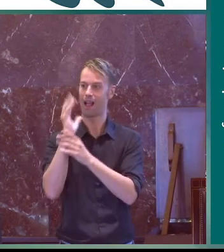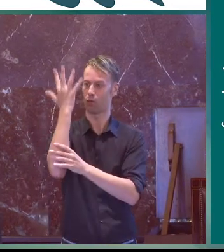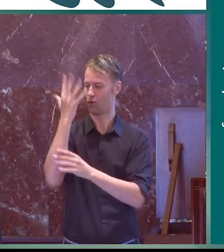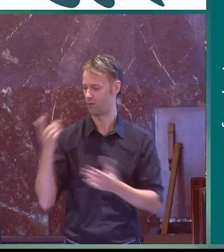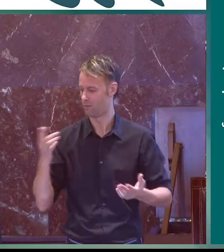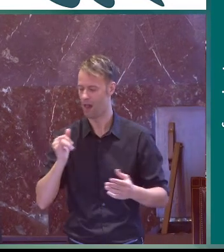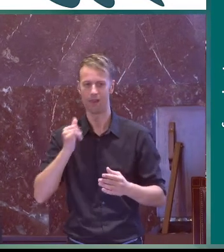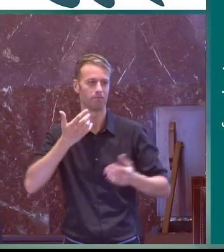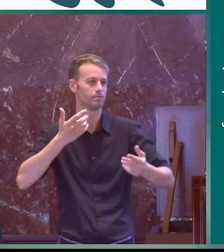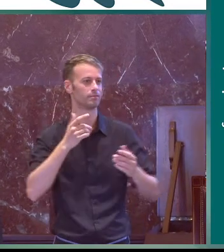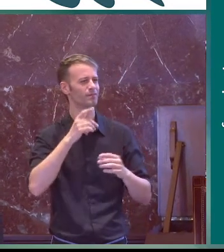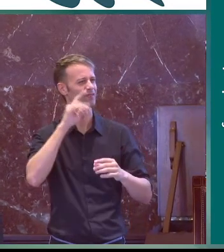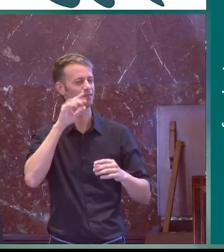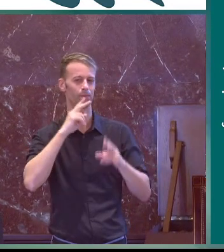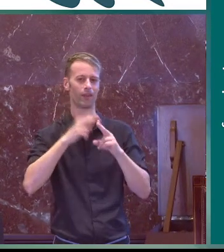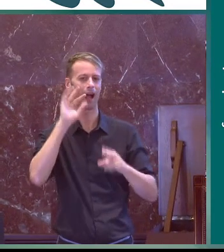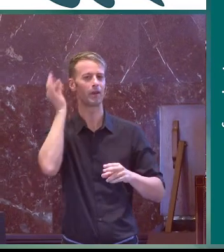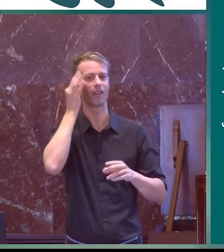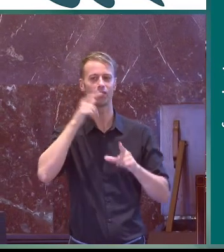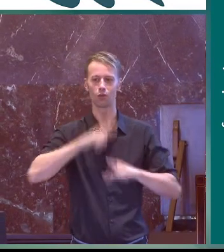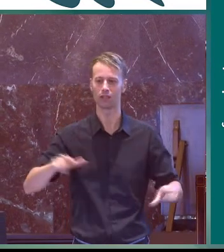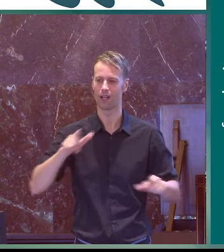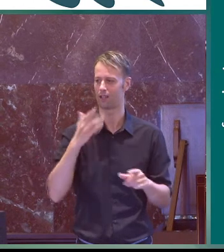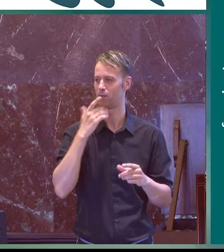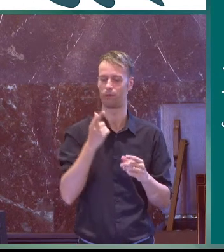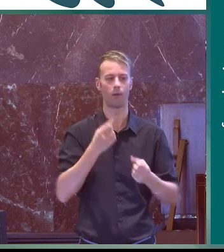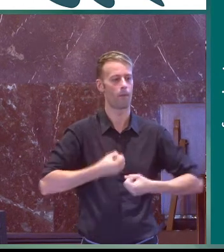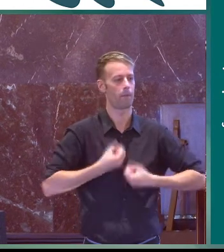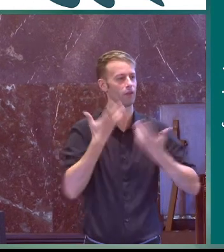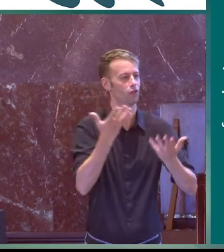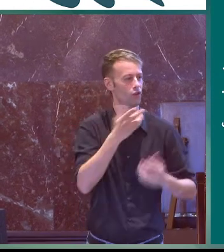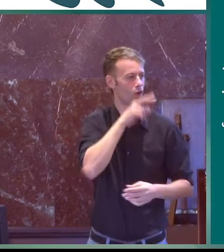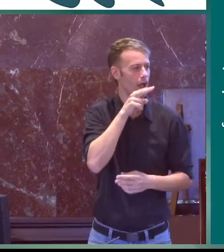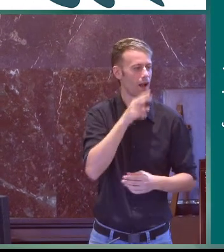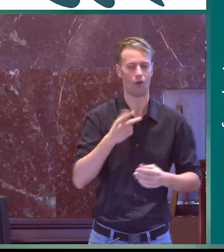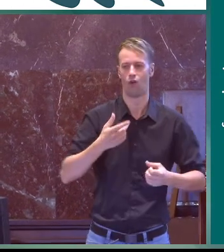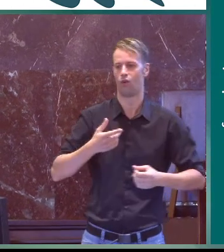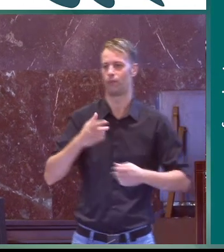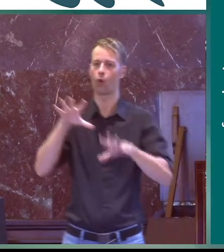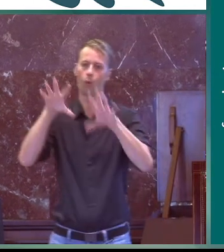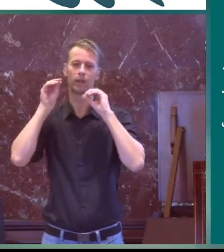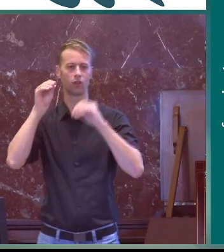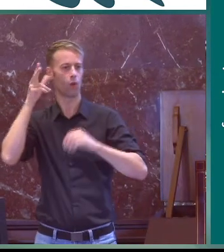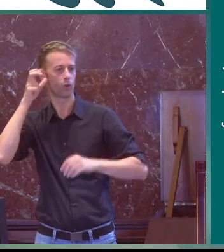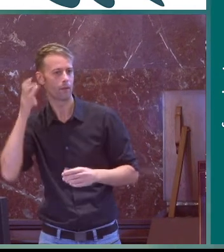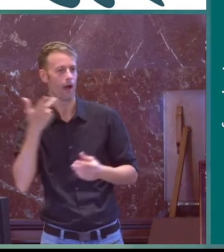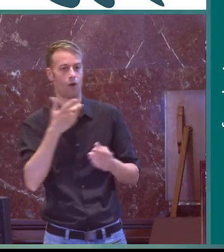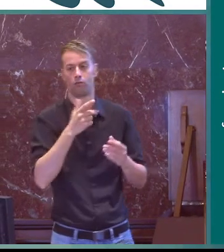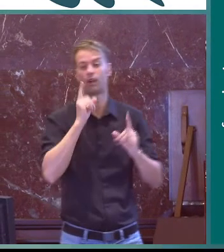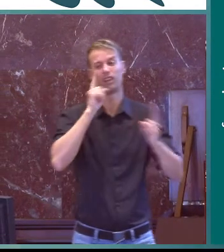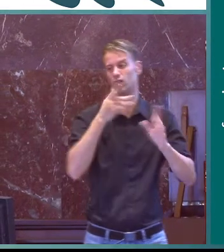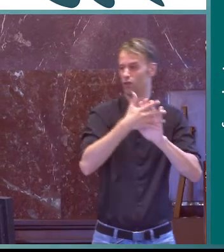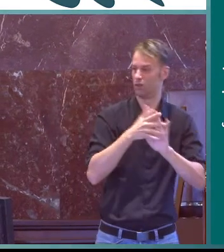el desarrollo de ese aprendizaje sea correcto las habilidades lingüísticas de expresión oral de